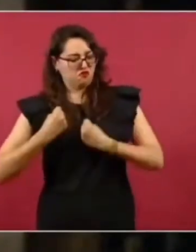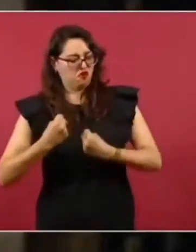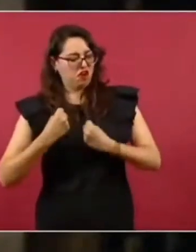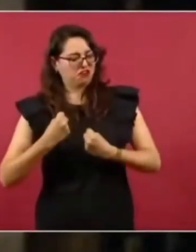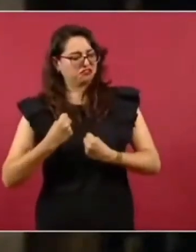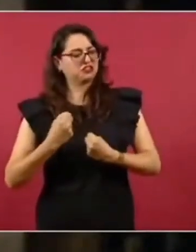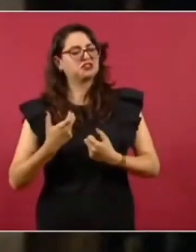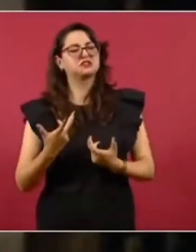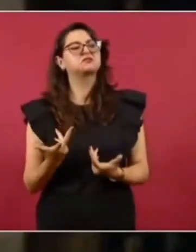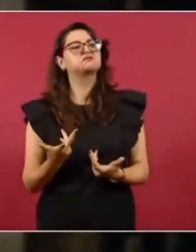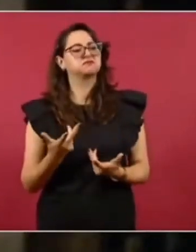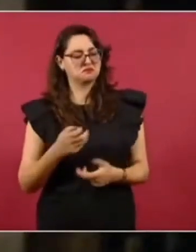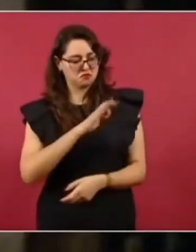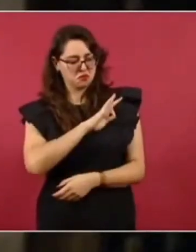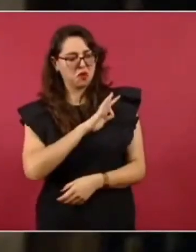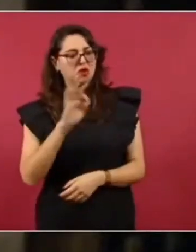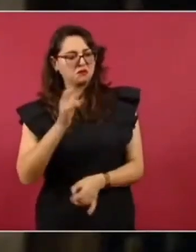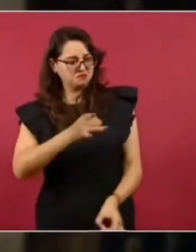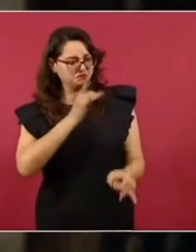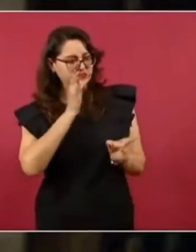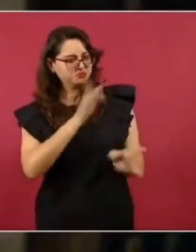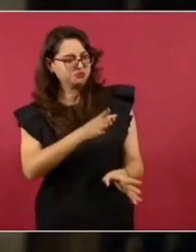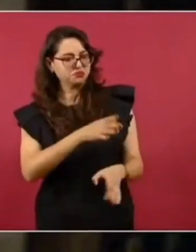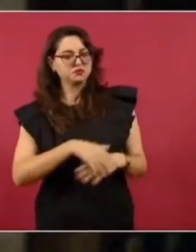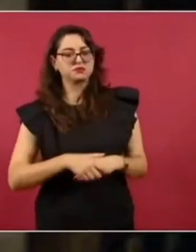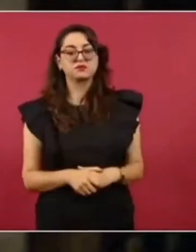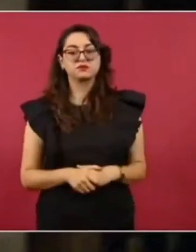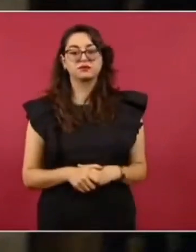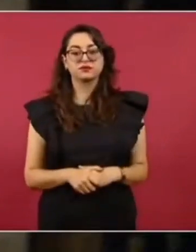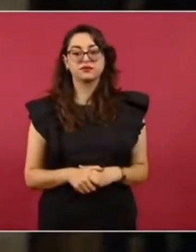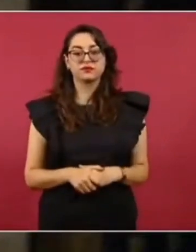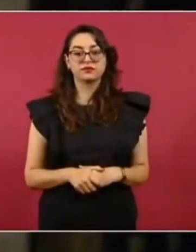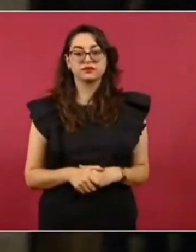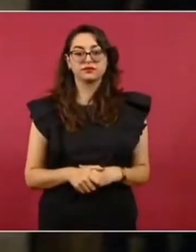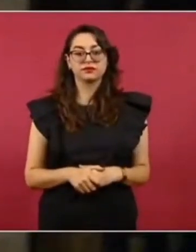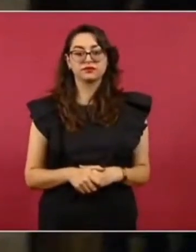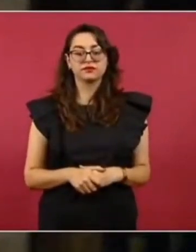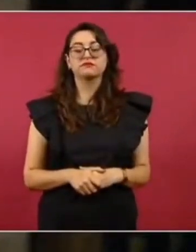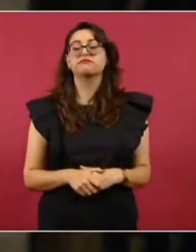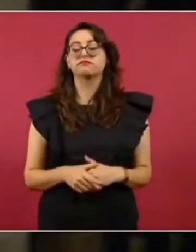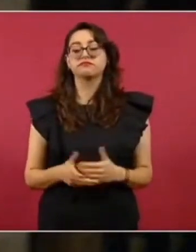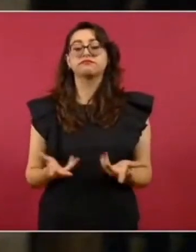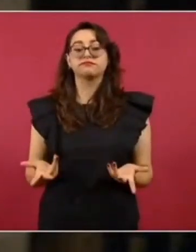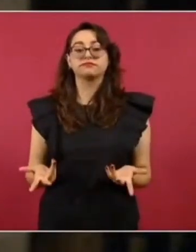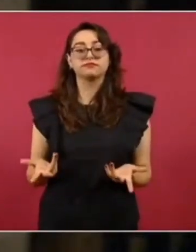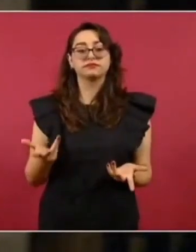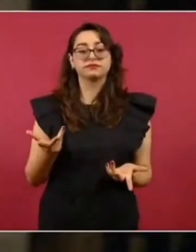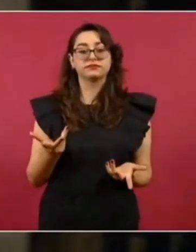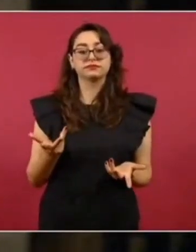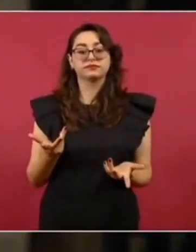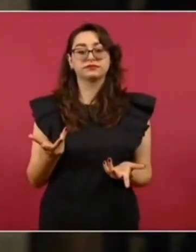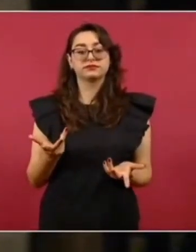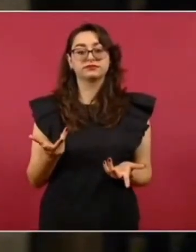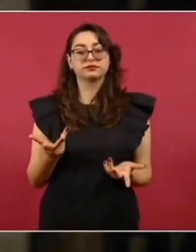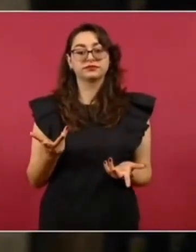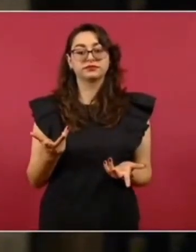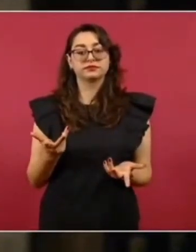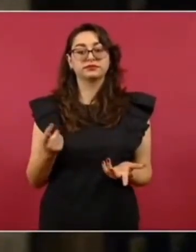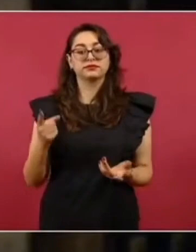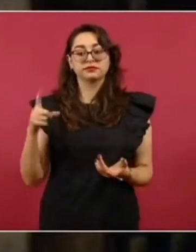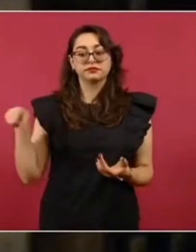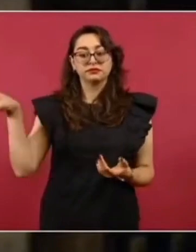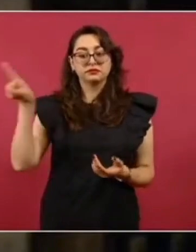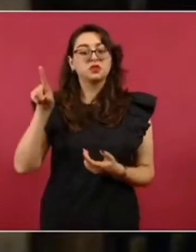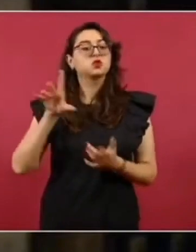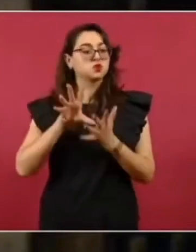antes, después. ¿A que ellos no están de acuerdo en que sea en esta propuesta? No, pero hablaste de la Constitución. que